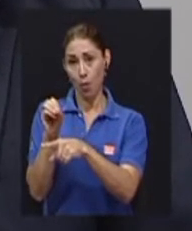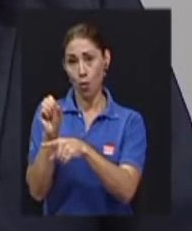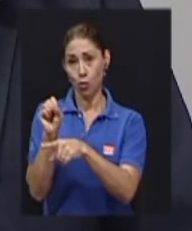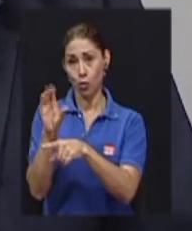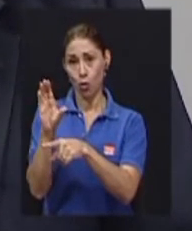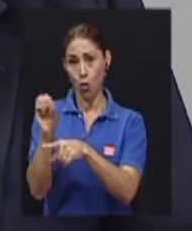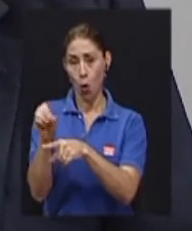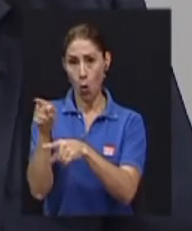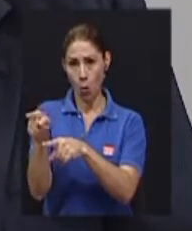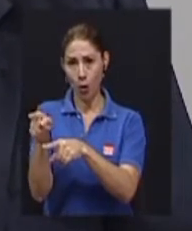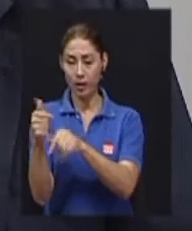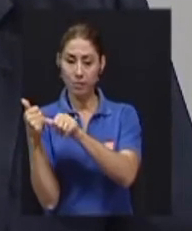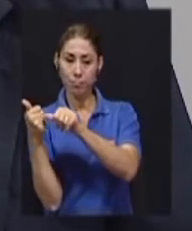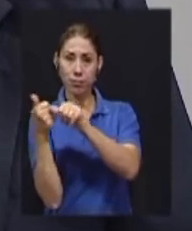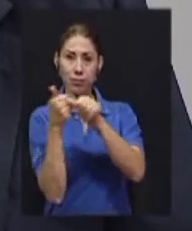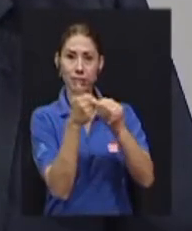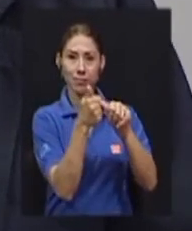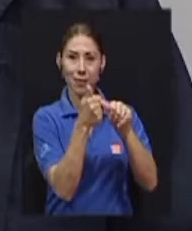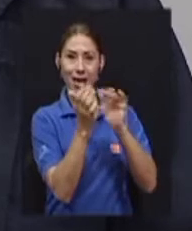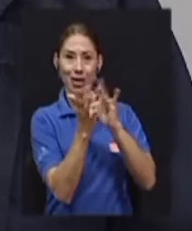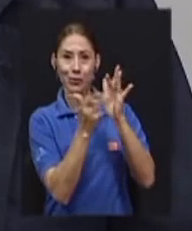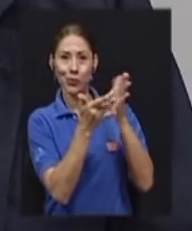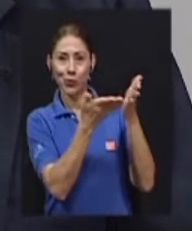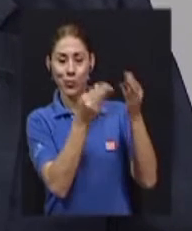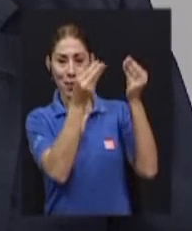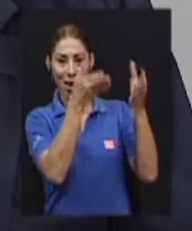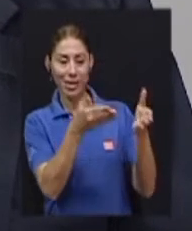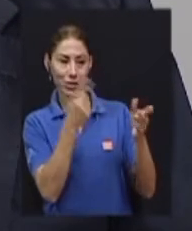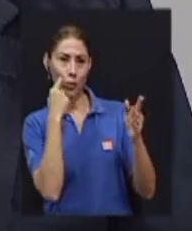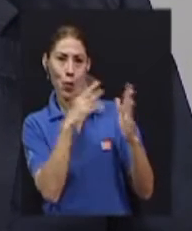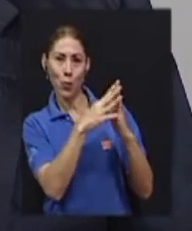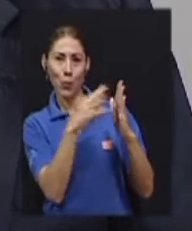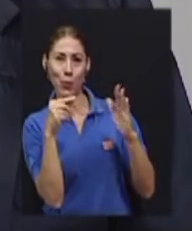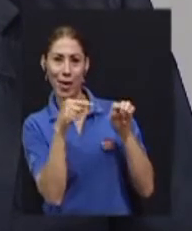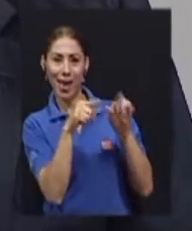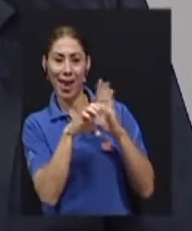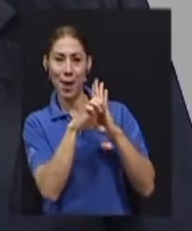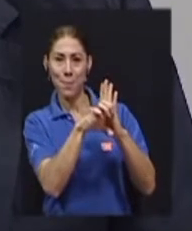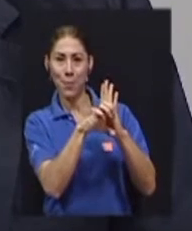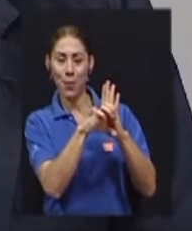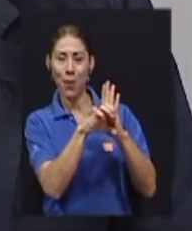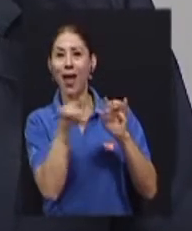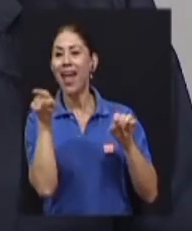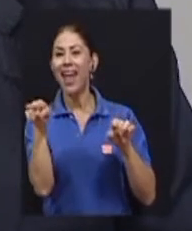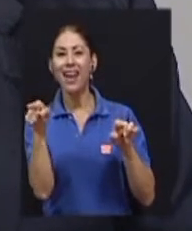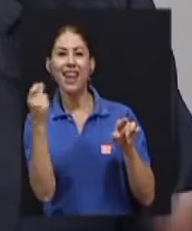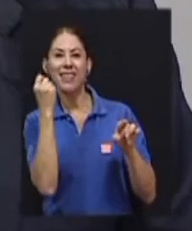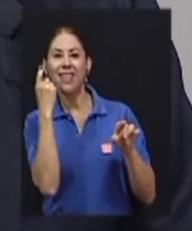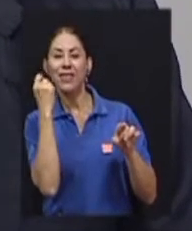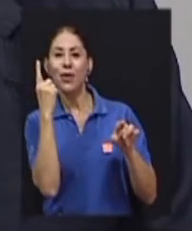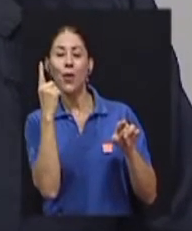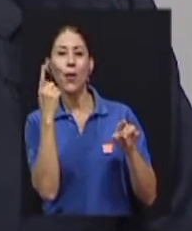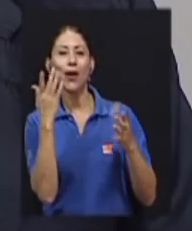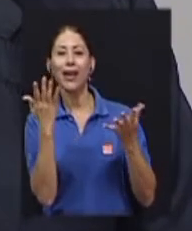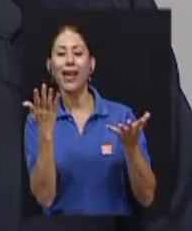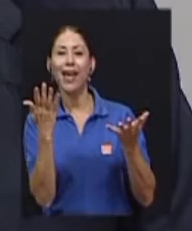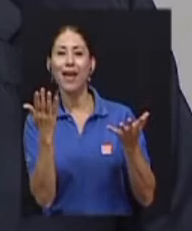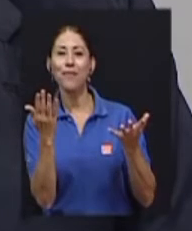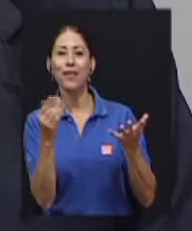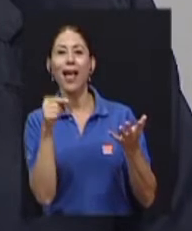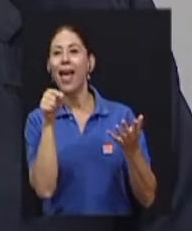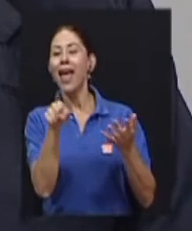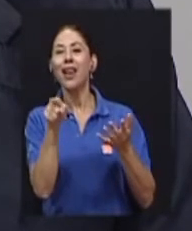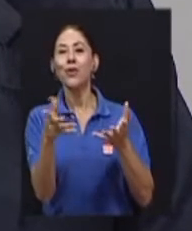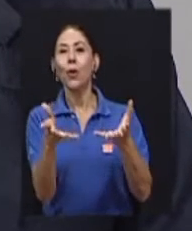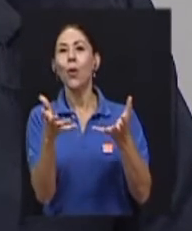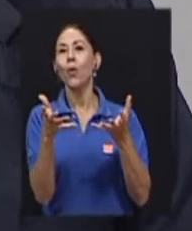de Jesús Maestro, entendió que él de ninguna manera quería ser, como decimos, un llanero